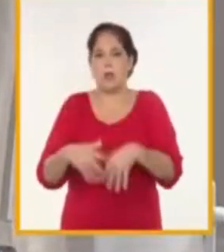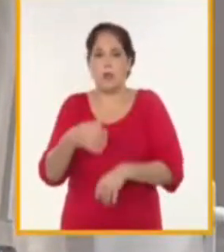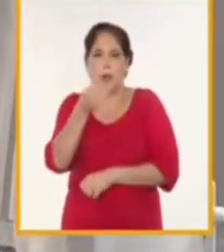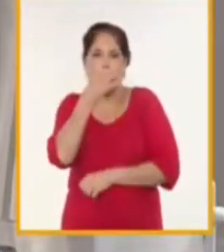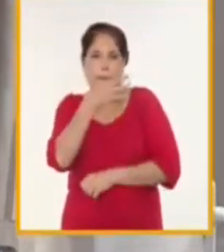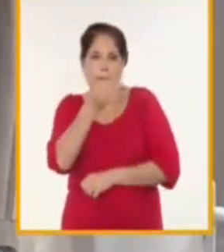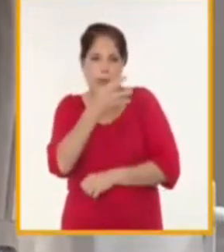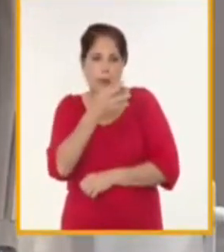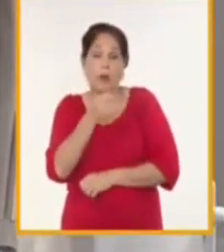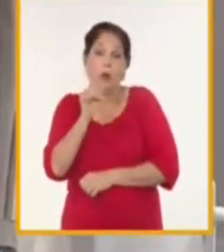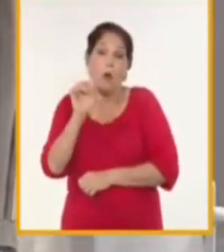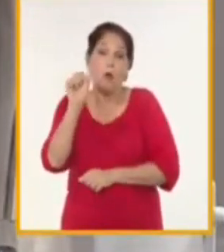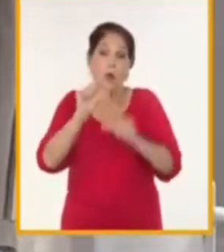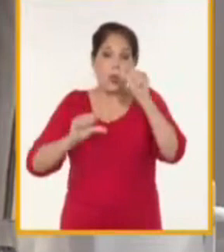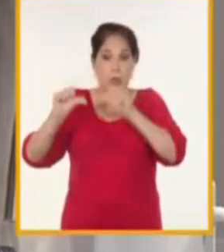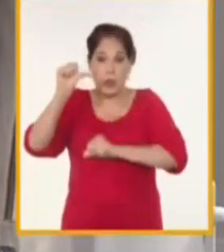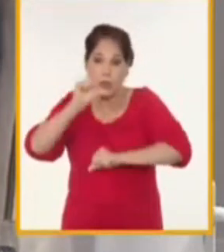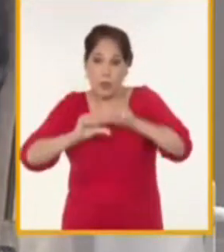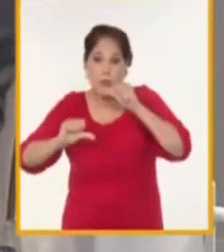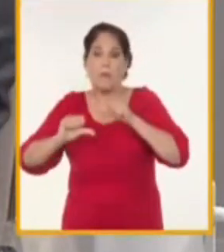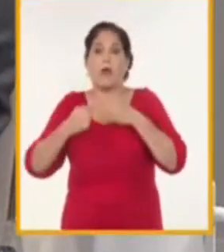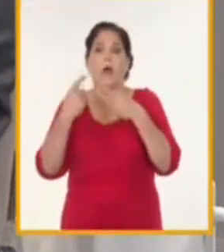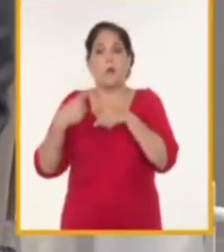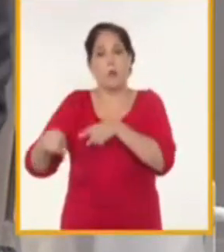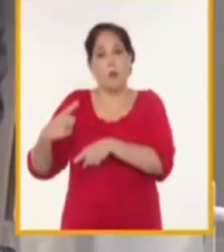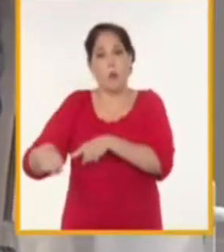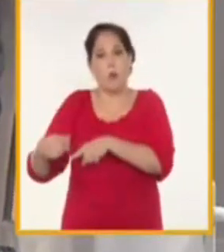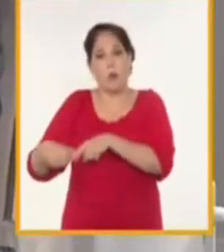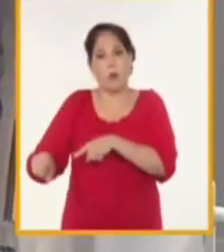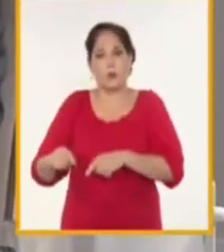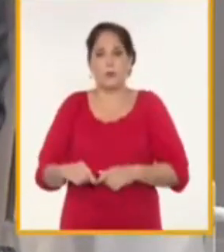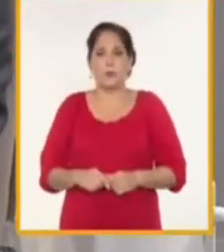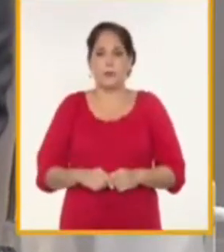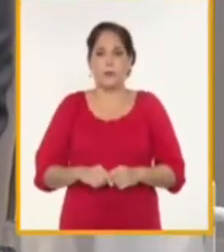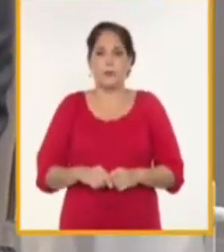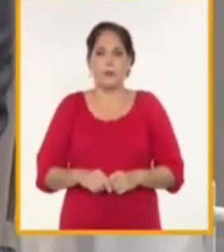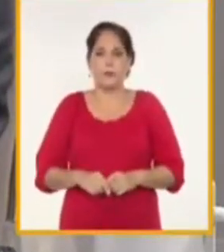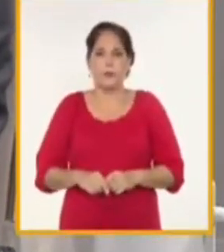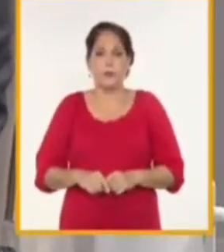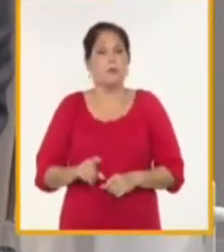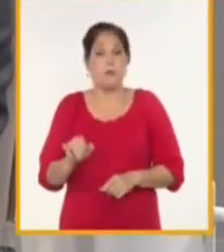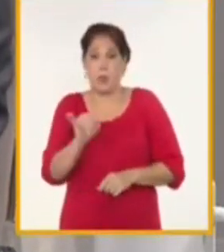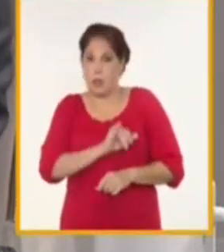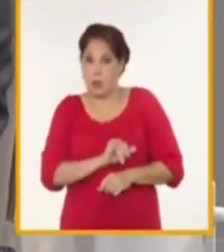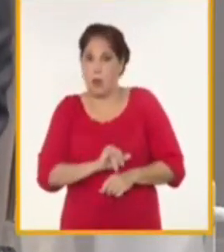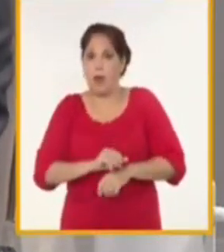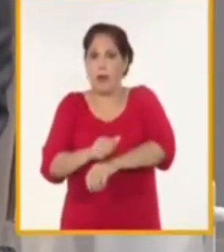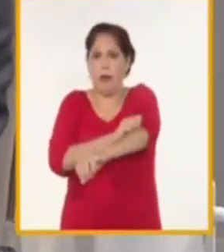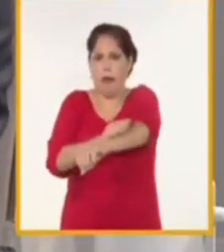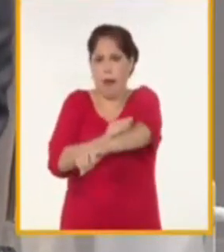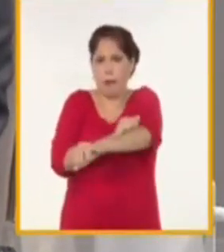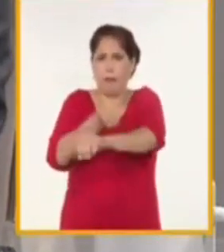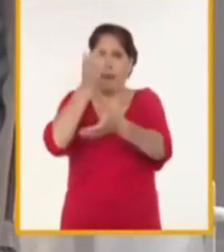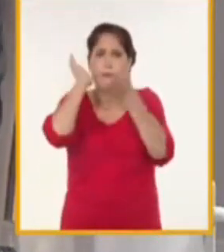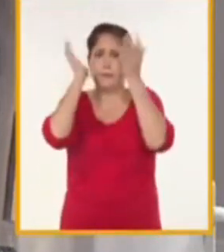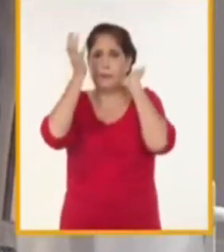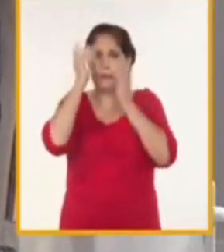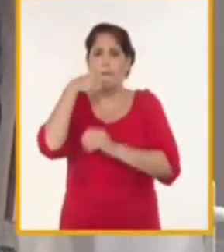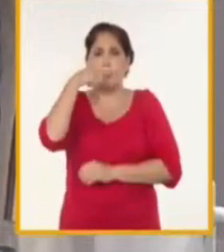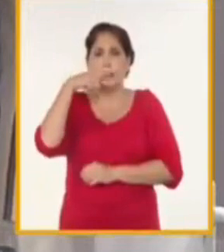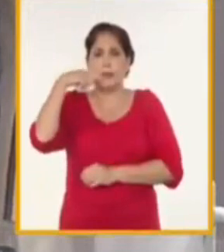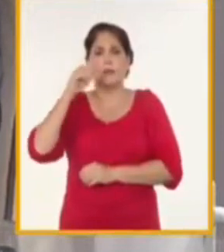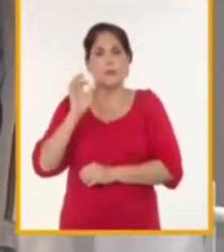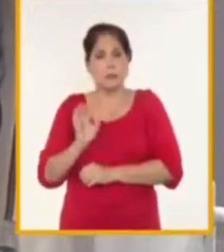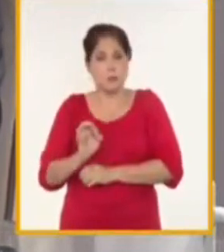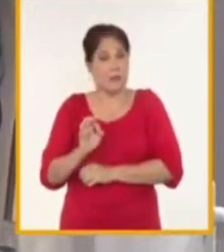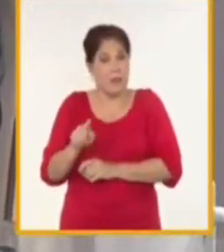-farmacéutica y la industria de producción de productos de aseo de personal entonces yo creo